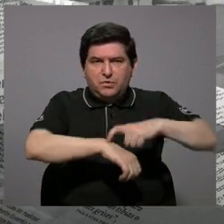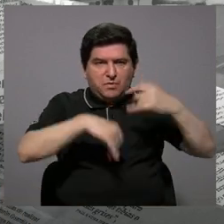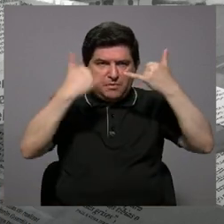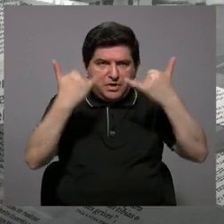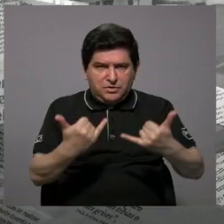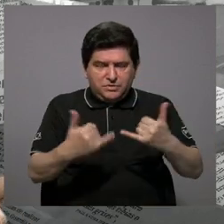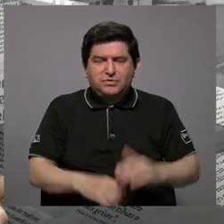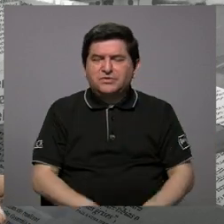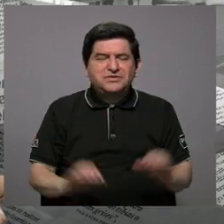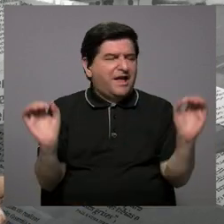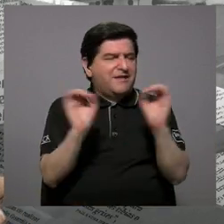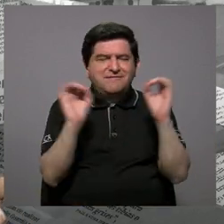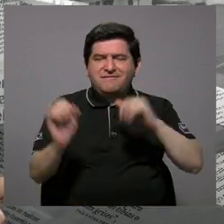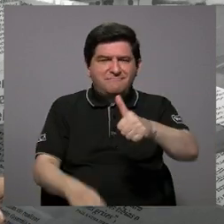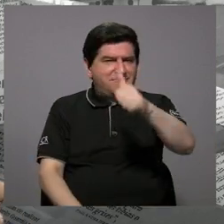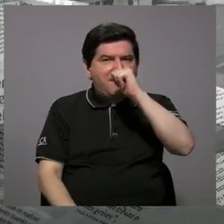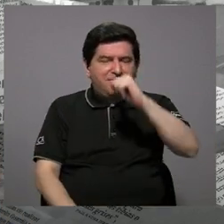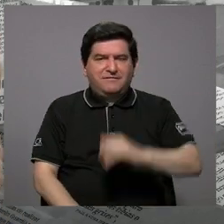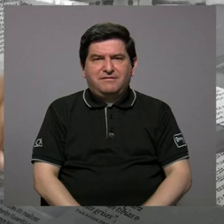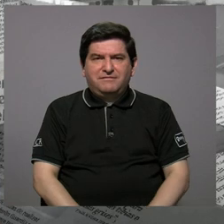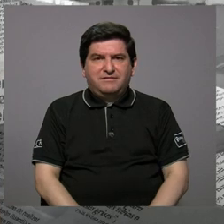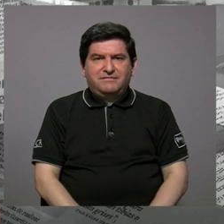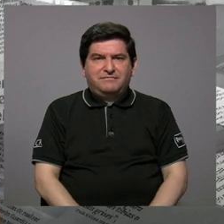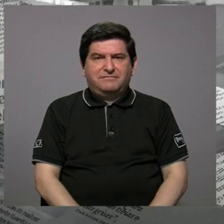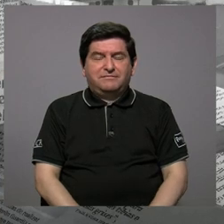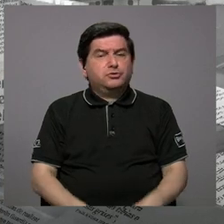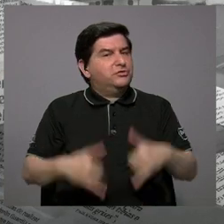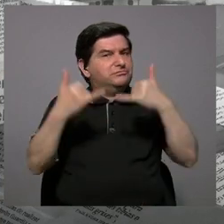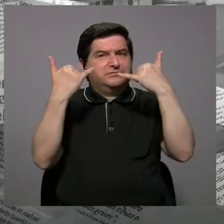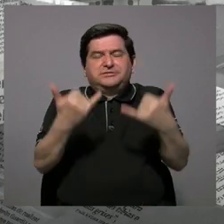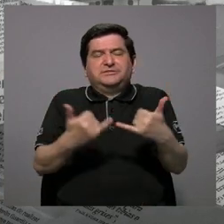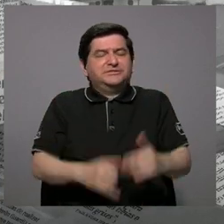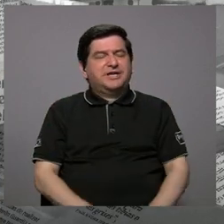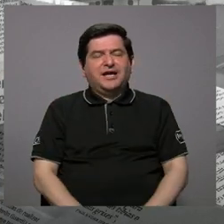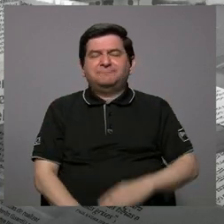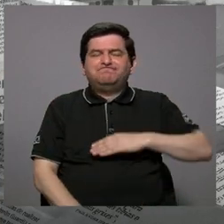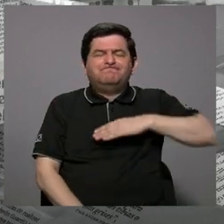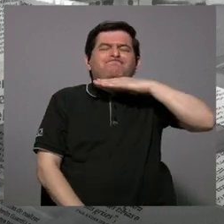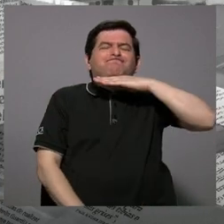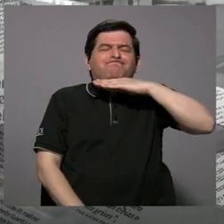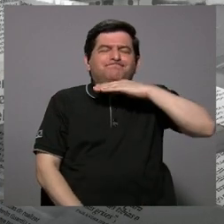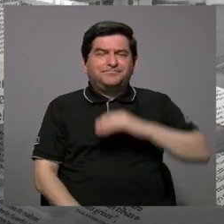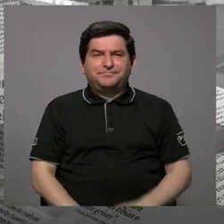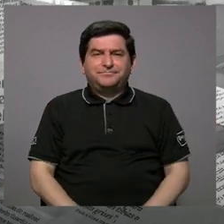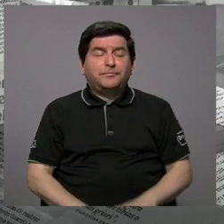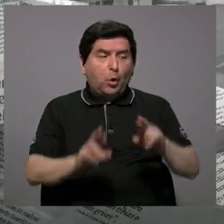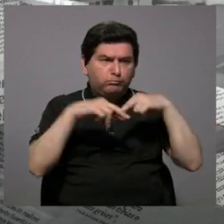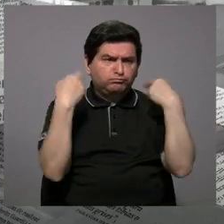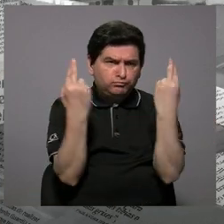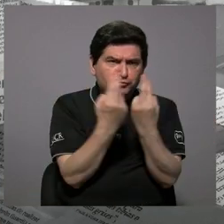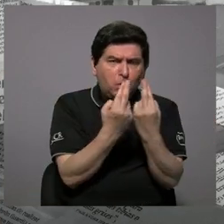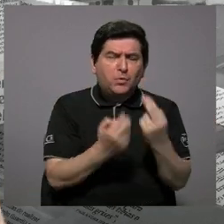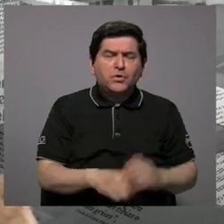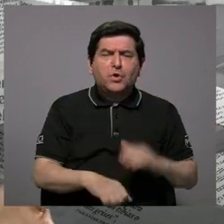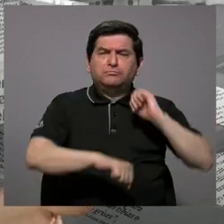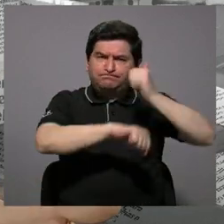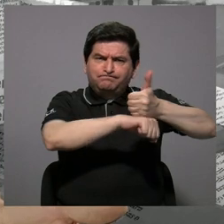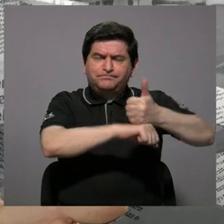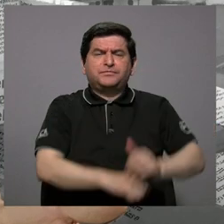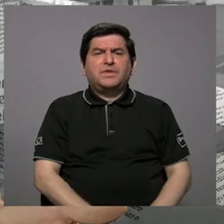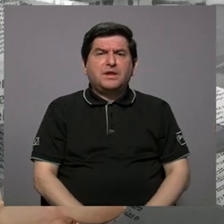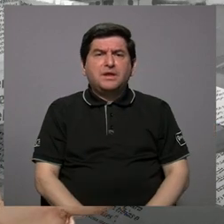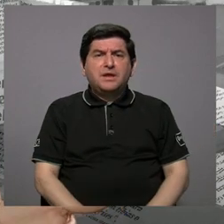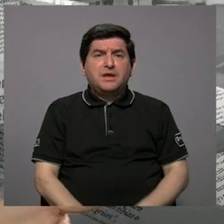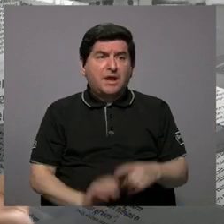ya no llegar una gota de agua y decir, no, ahora sí, ya es demasiado, entonces ya comenzamos a reunirnos con ellos y aún a de